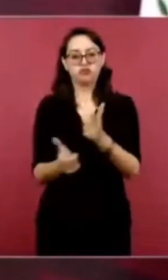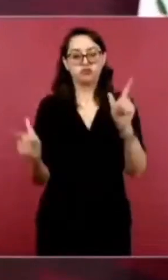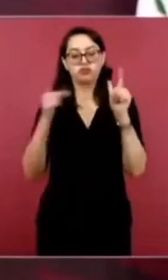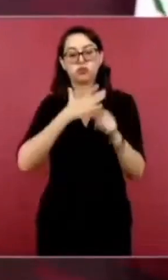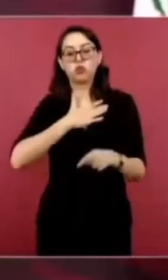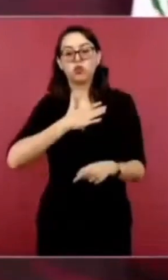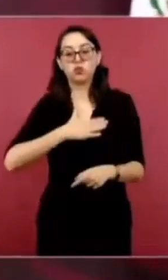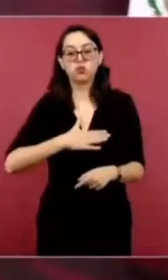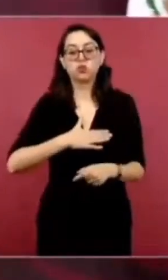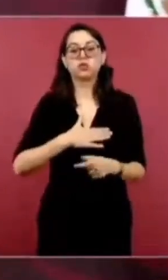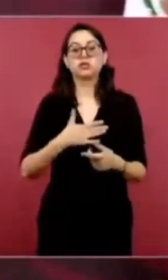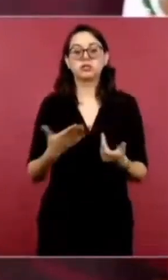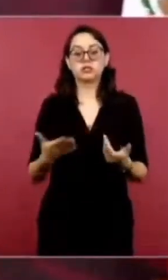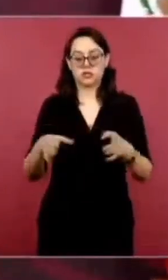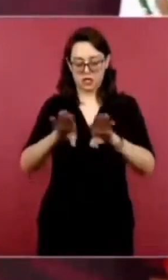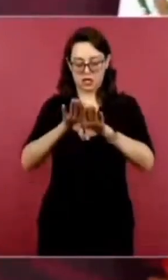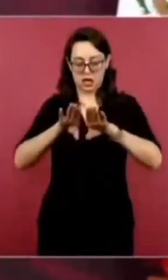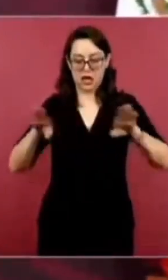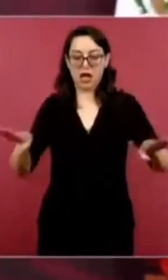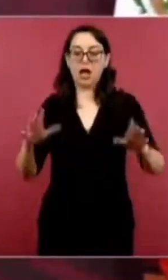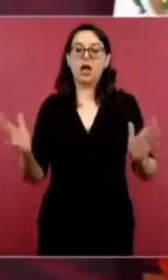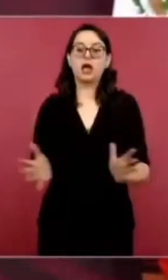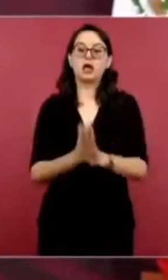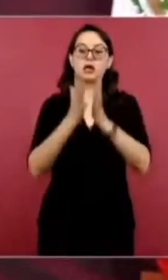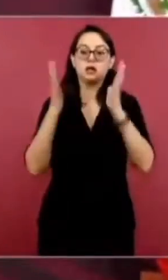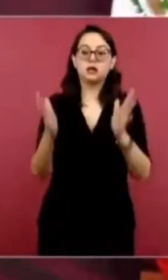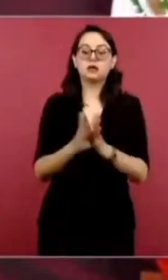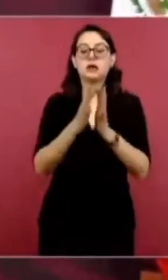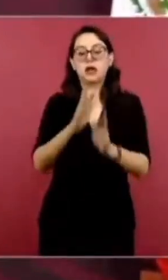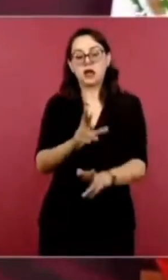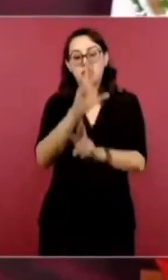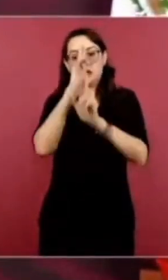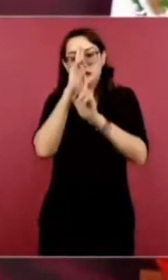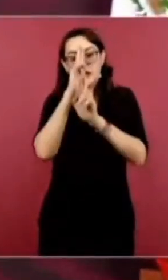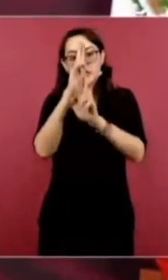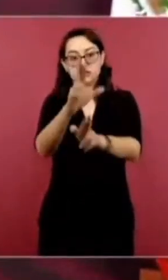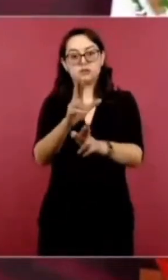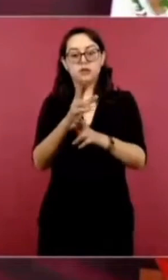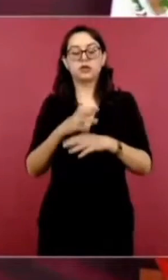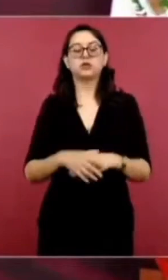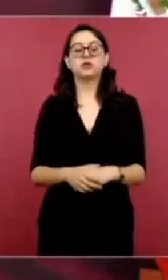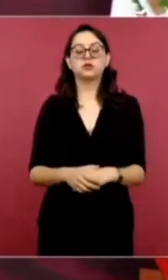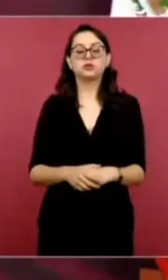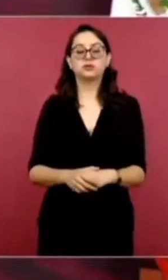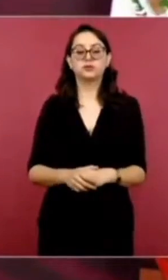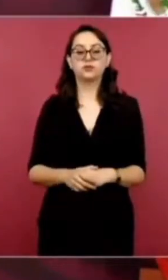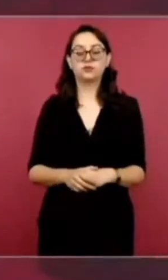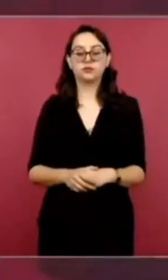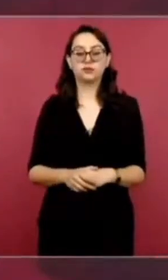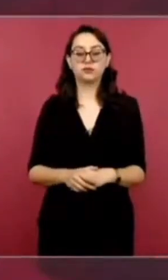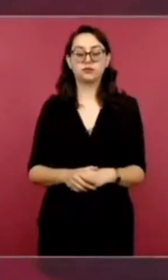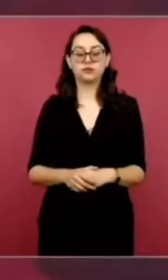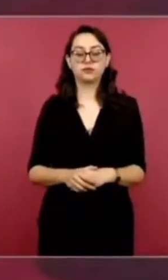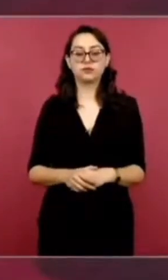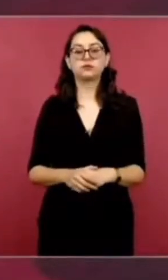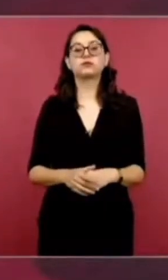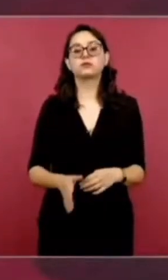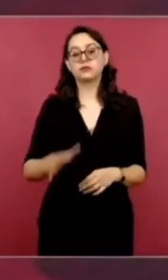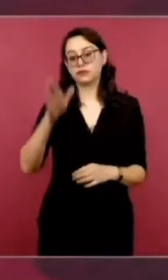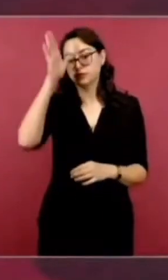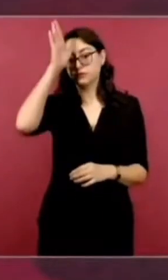democracia y del respeto irrestricto a la soberanía. Se suscribió el